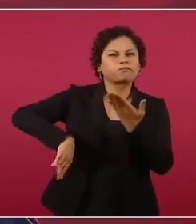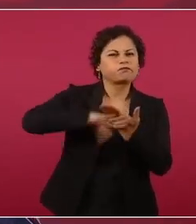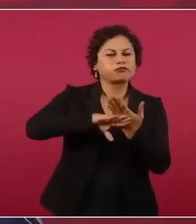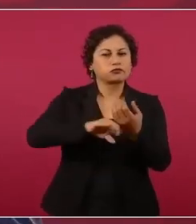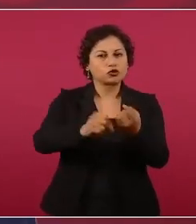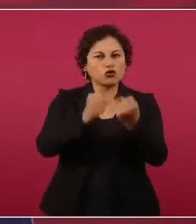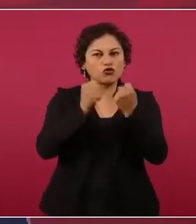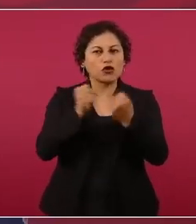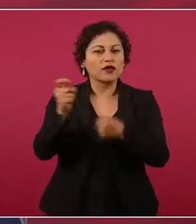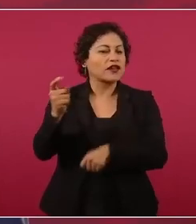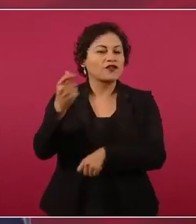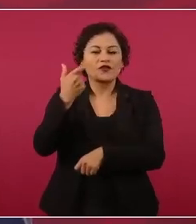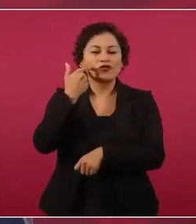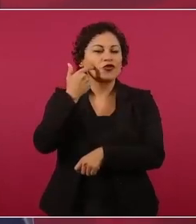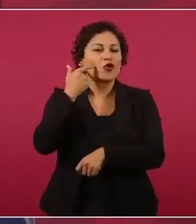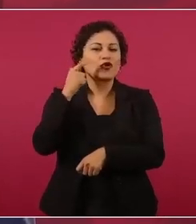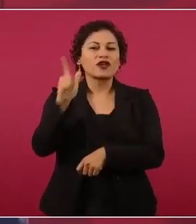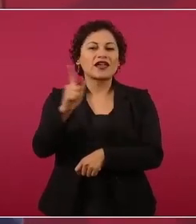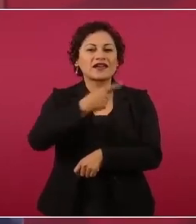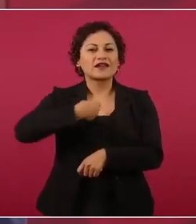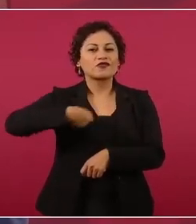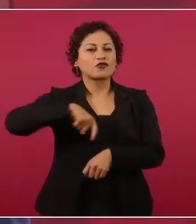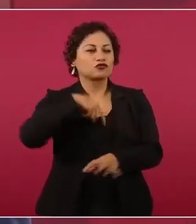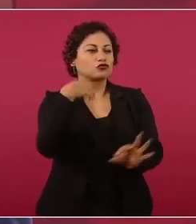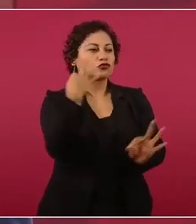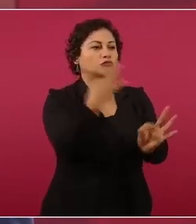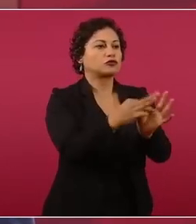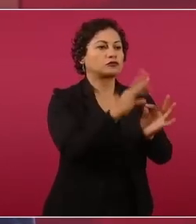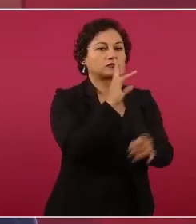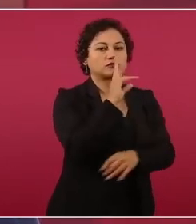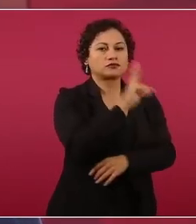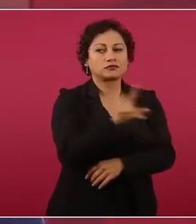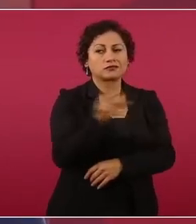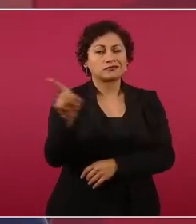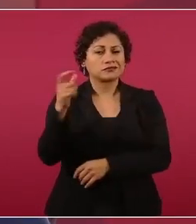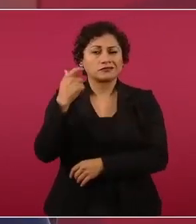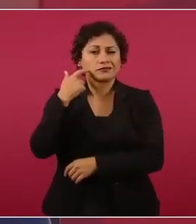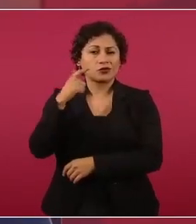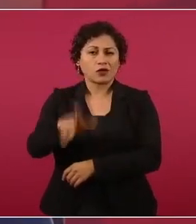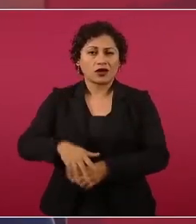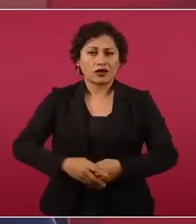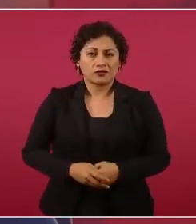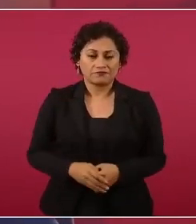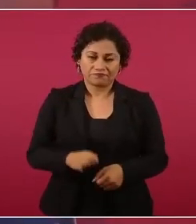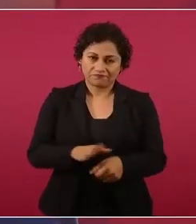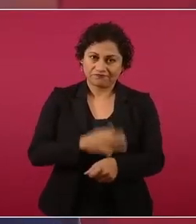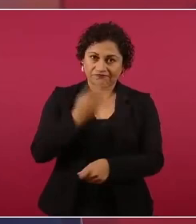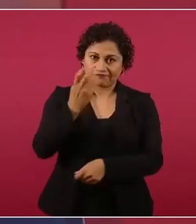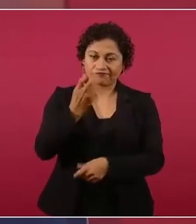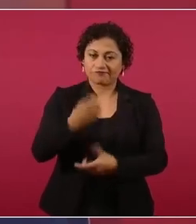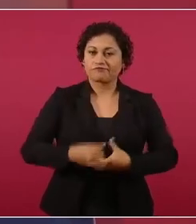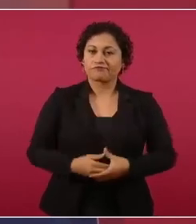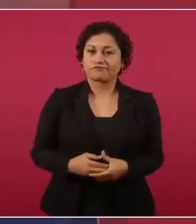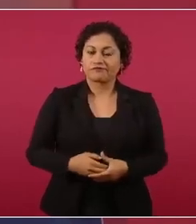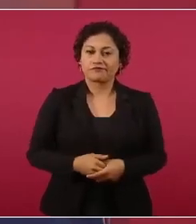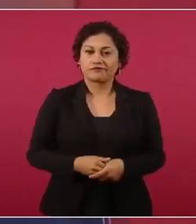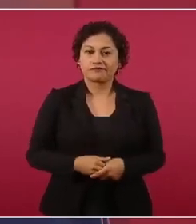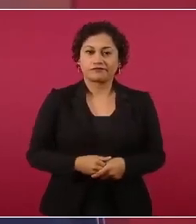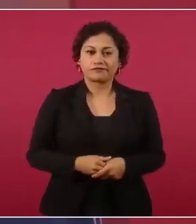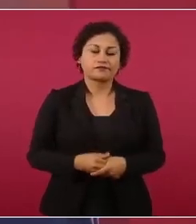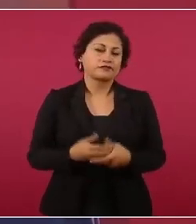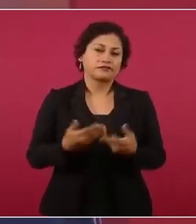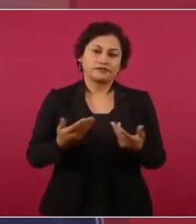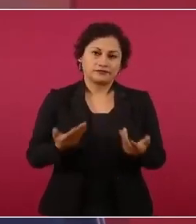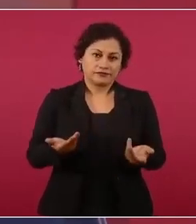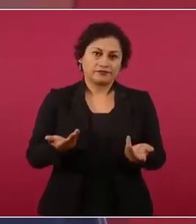que tenemos con los padres de Ayotzinapa, como en muchas